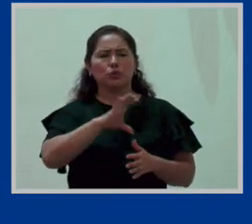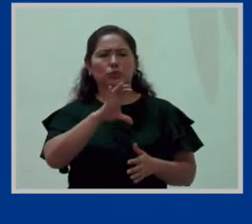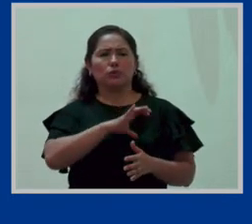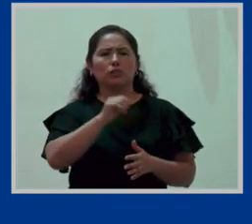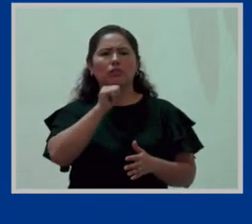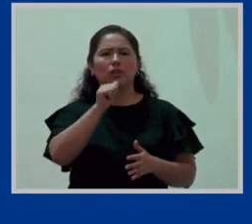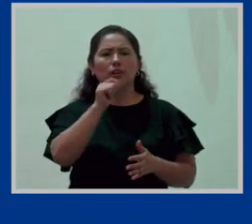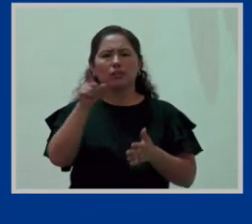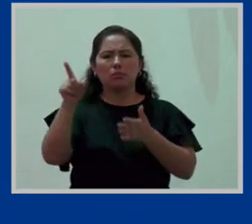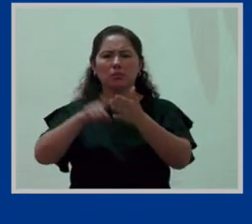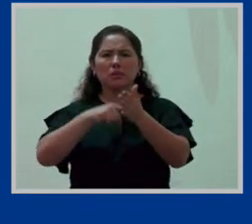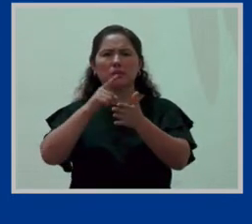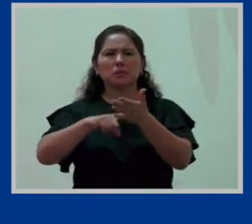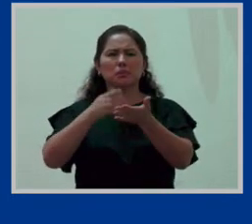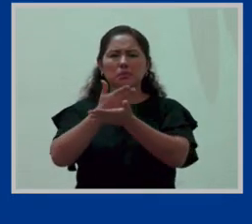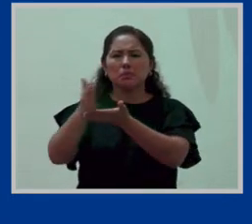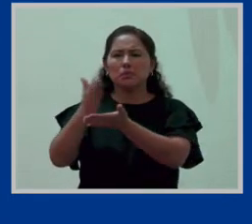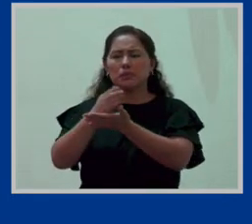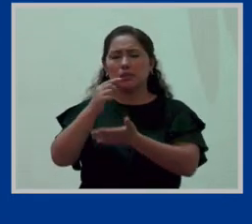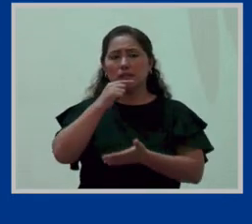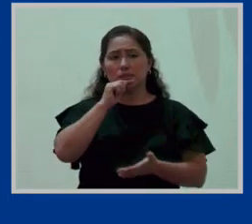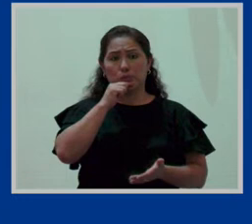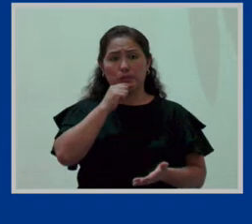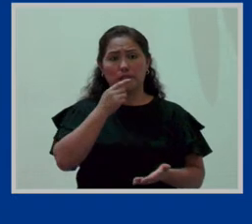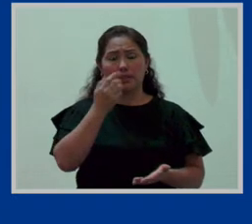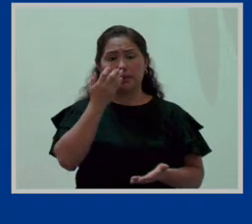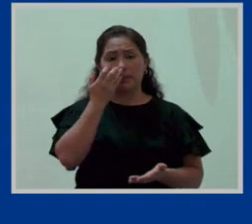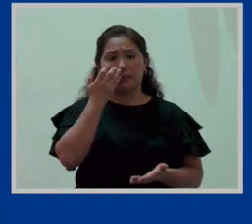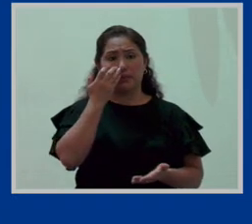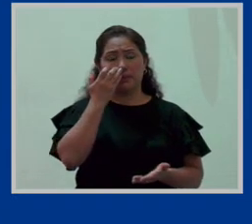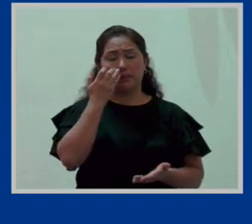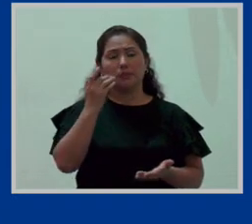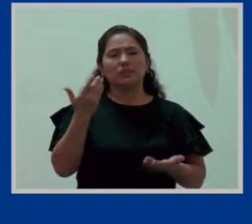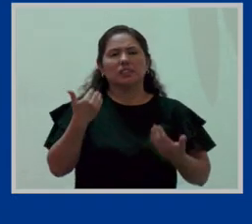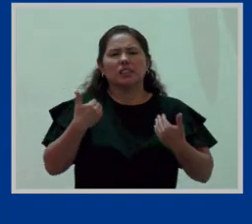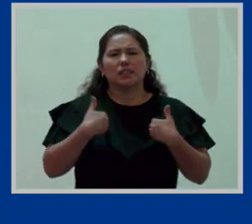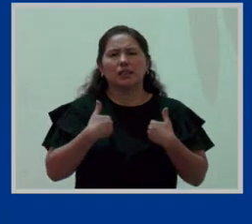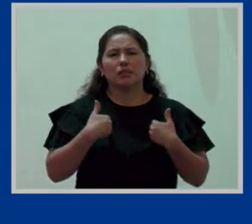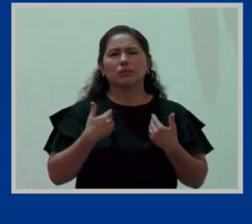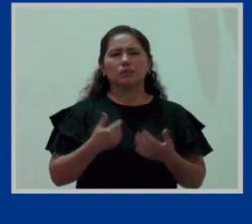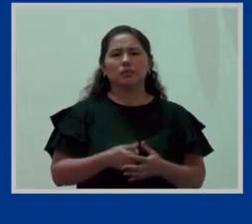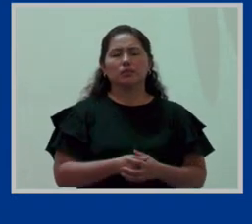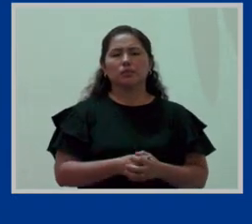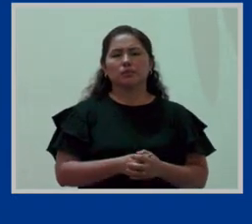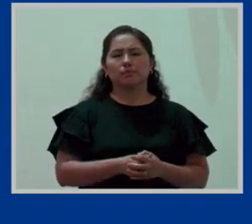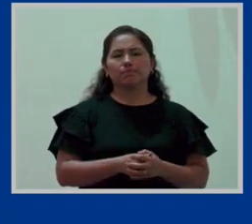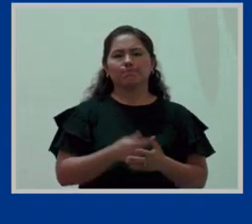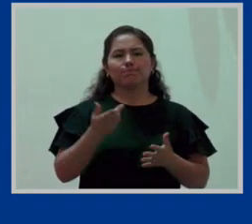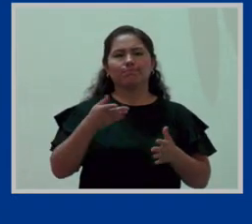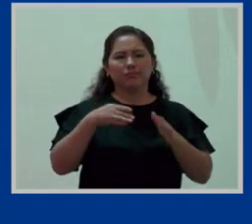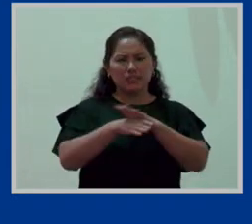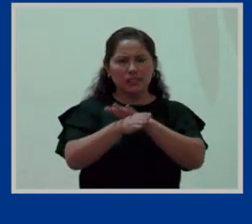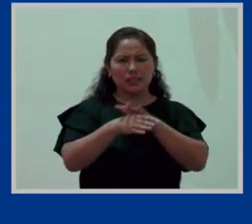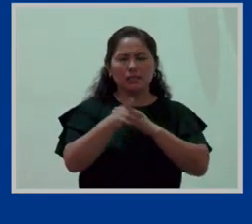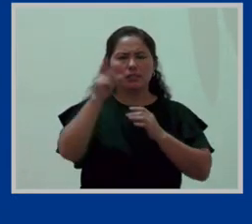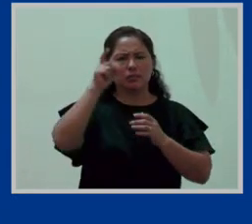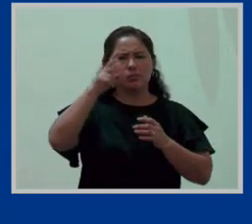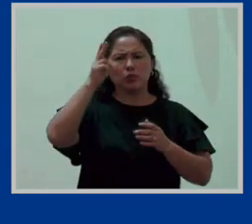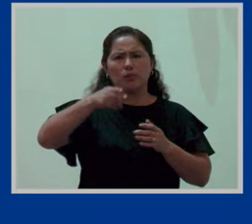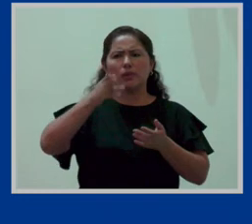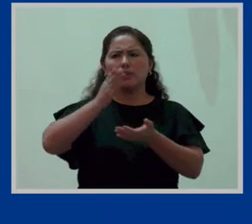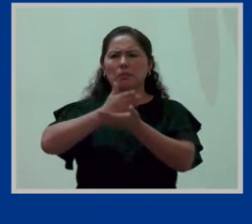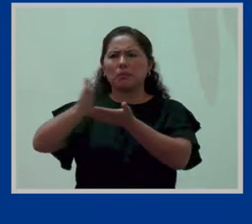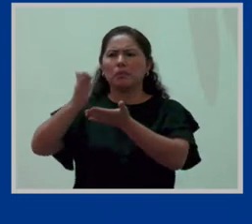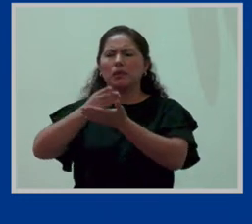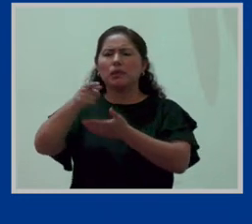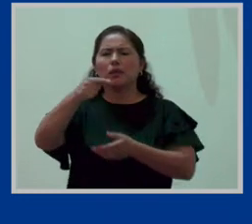discriminación. Y dentro de las bases prohibidas de la discriminación tenemos al sexo. Se encuentra prohibido discriminar en base al